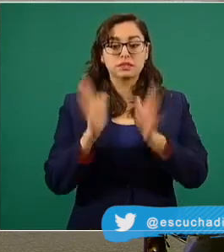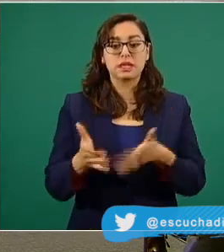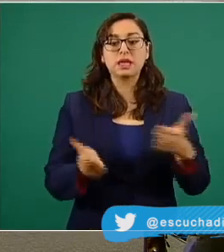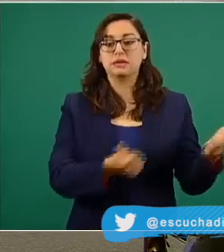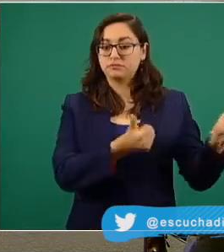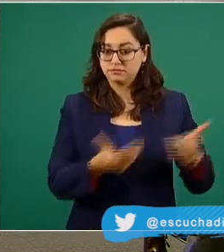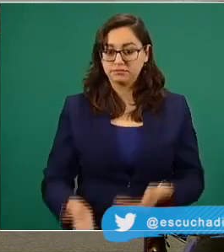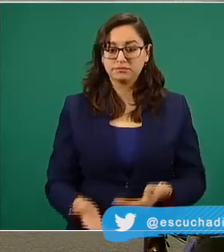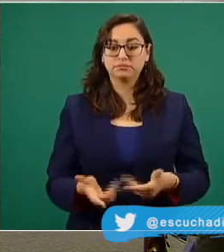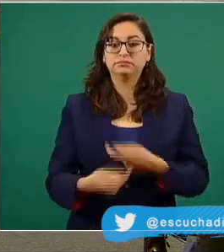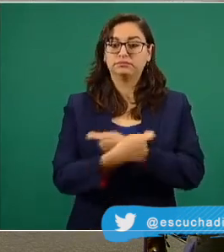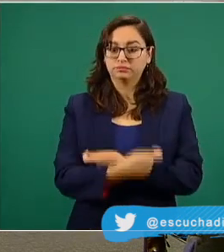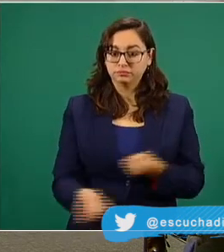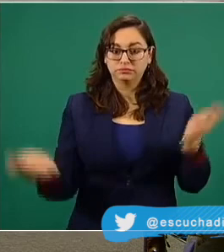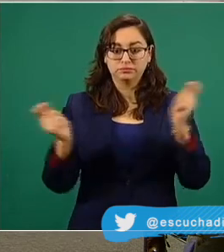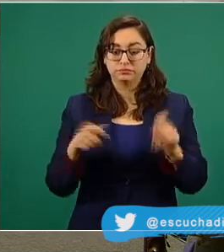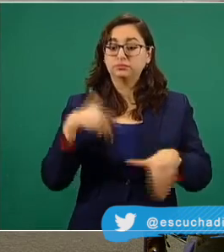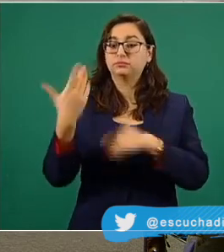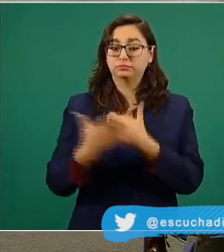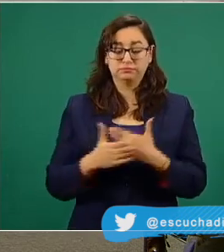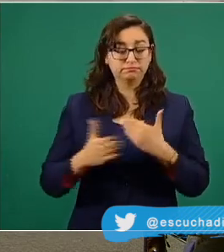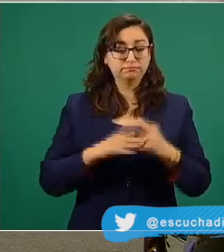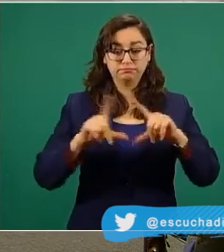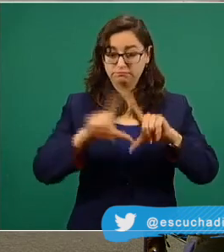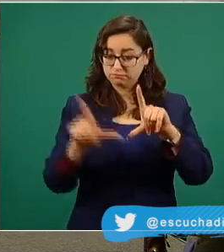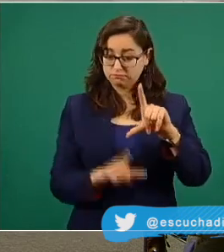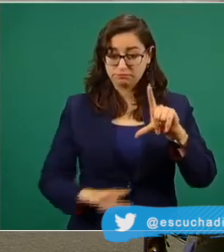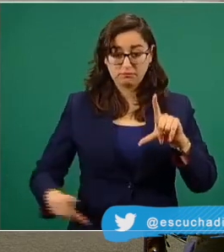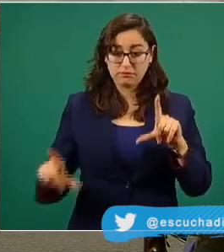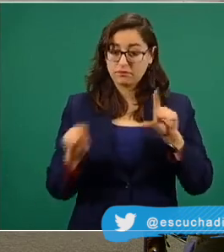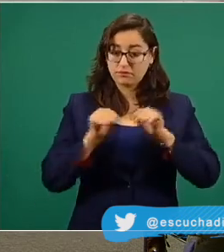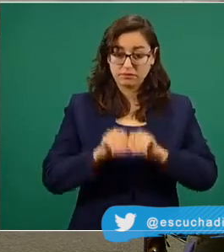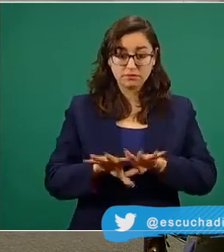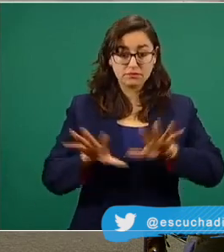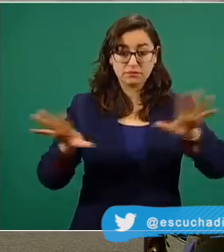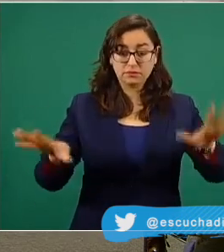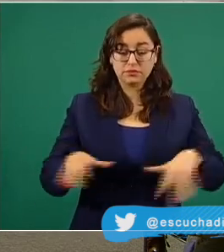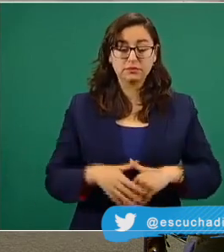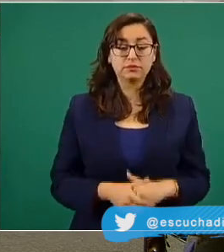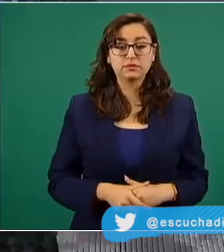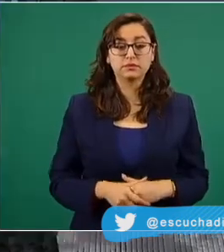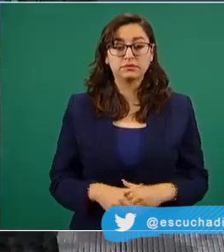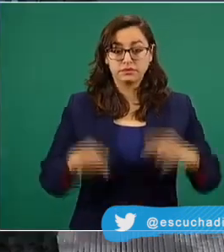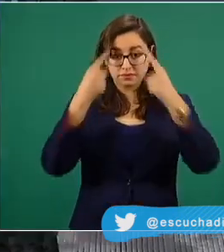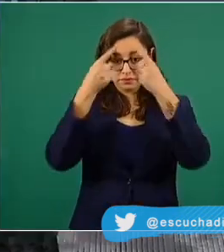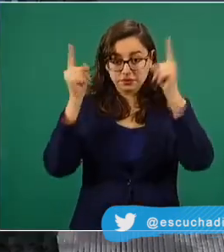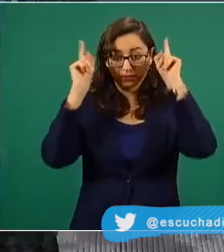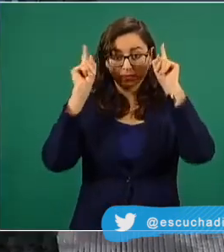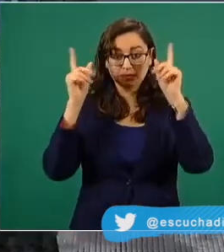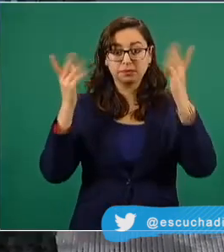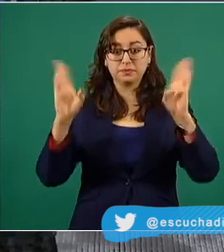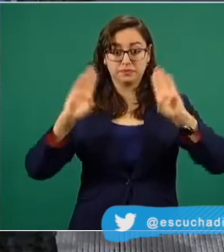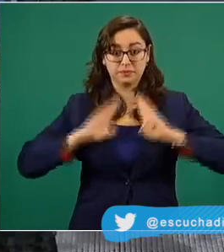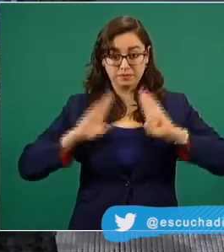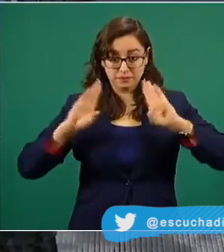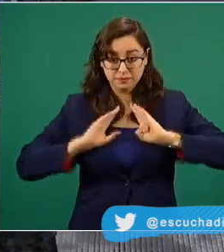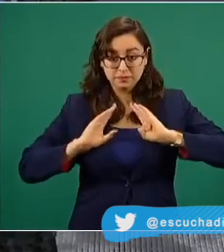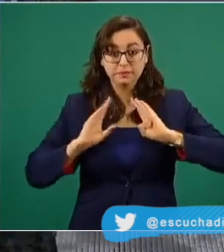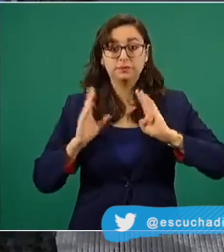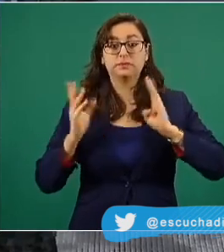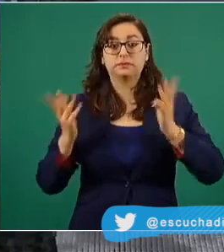aplicado en la población en todo el territorio nacional. Las Fuerzas Armadas, nuestro glorioso ejército,